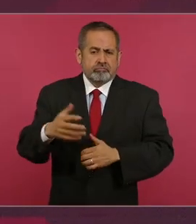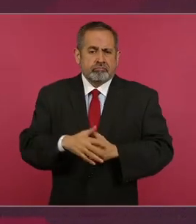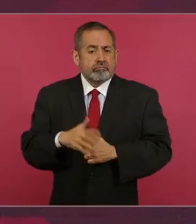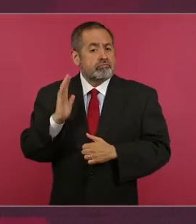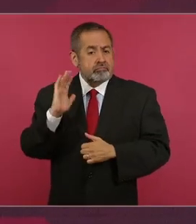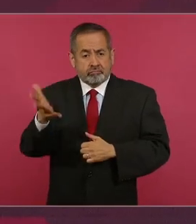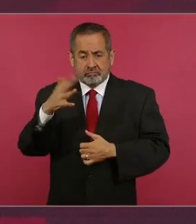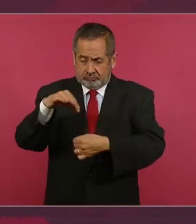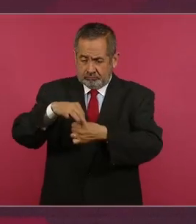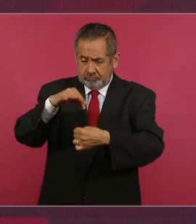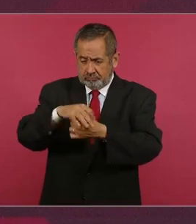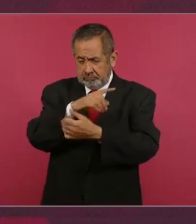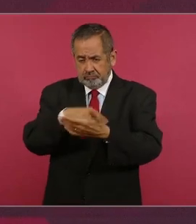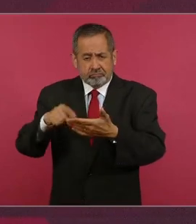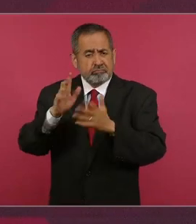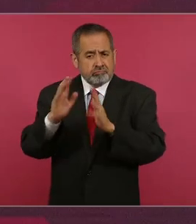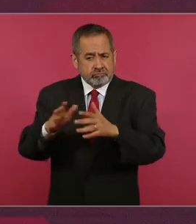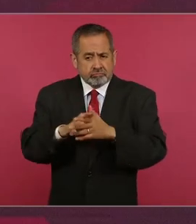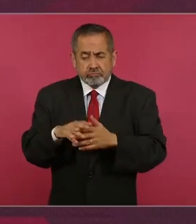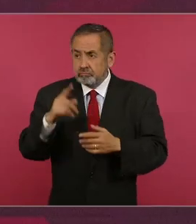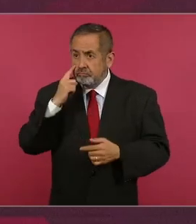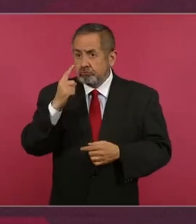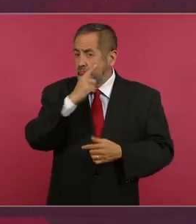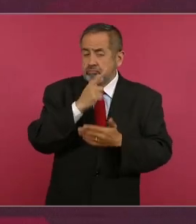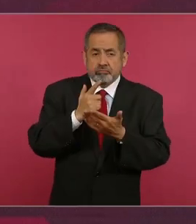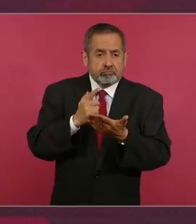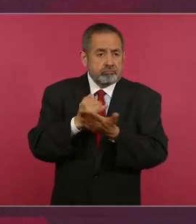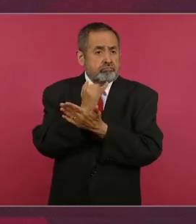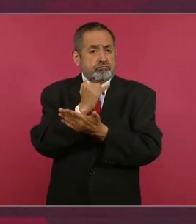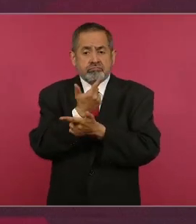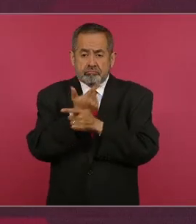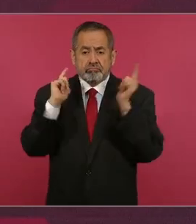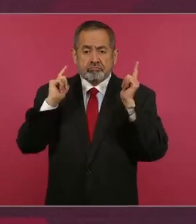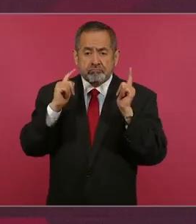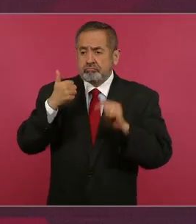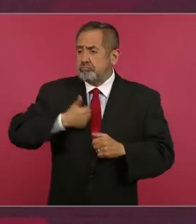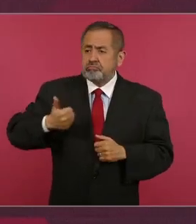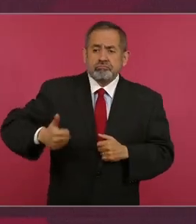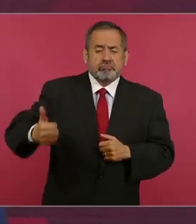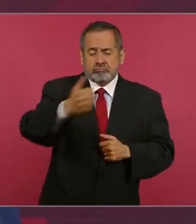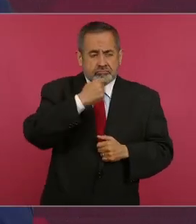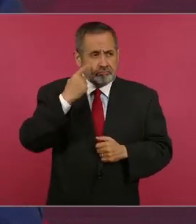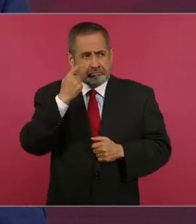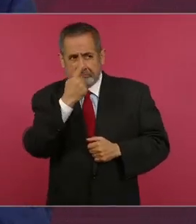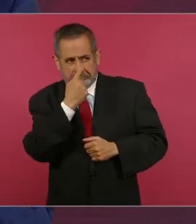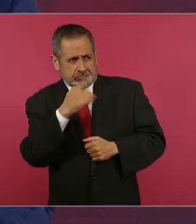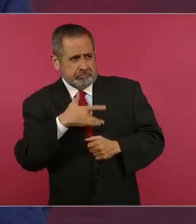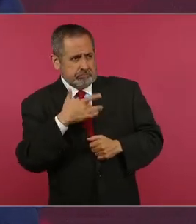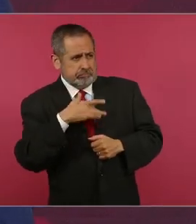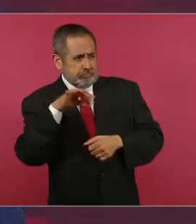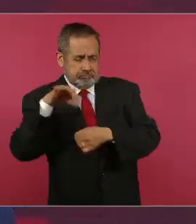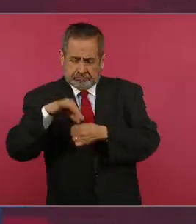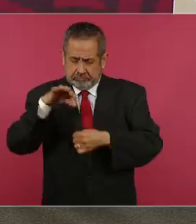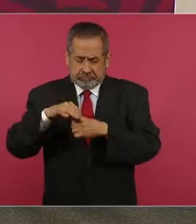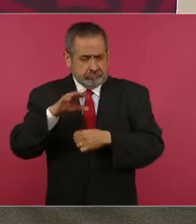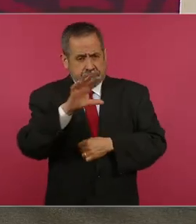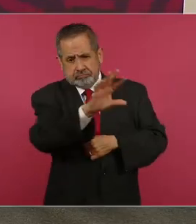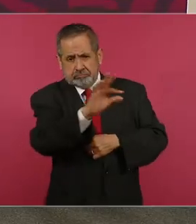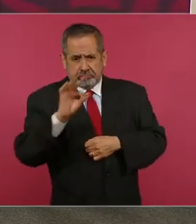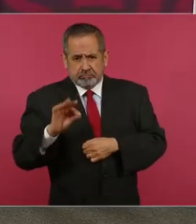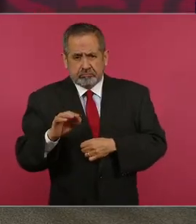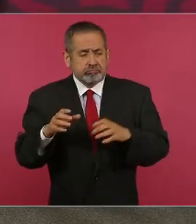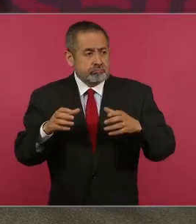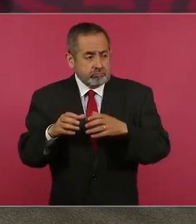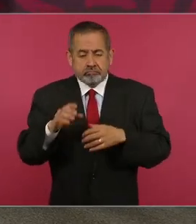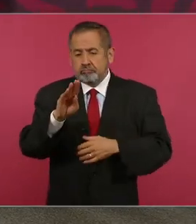elección democrática, el pueblo eligió a Bernardo